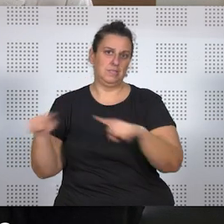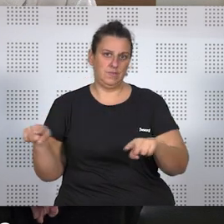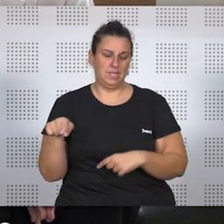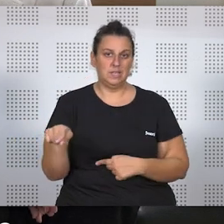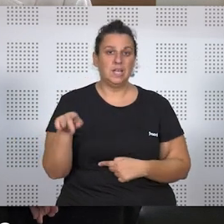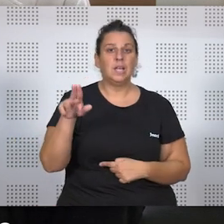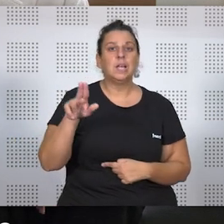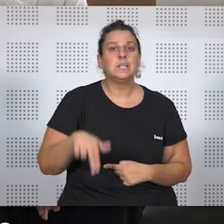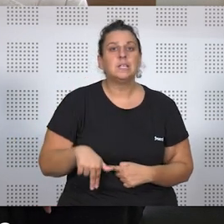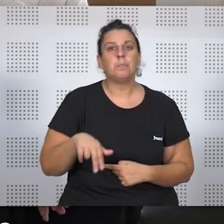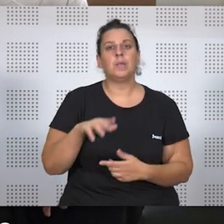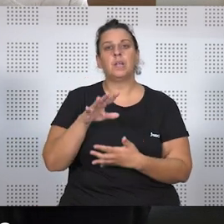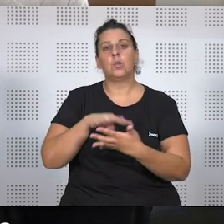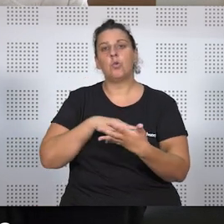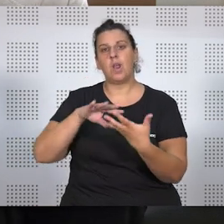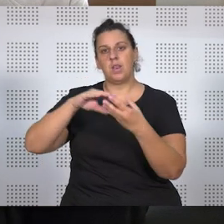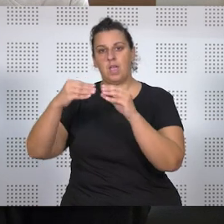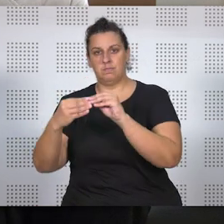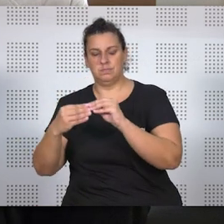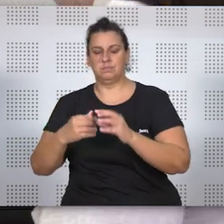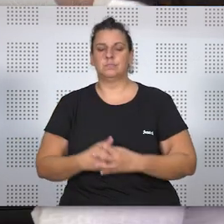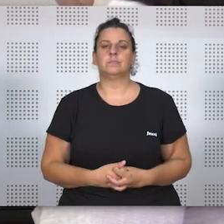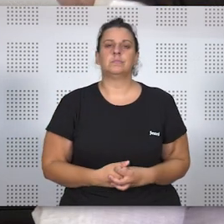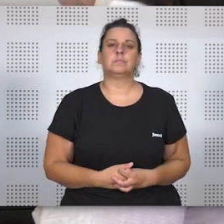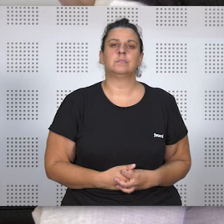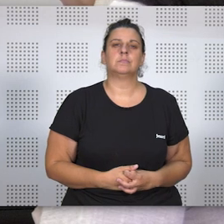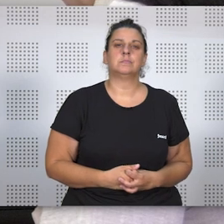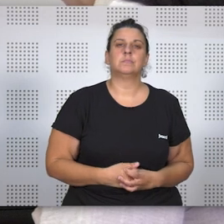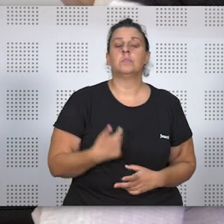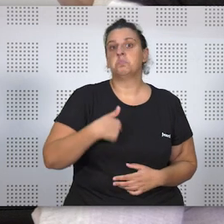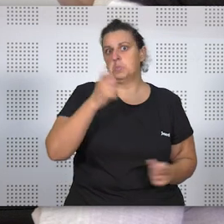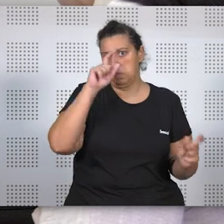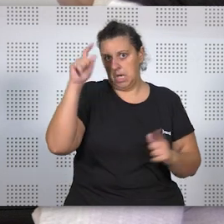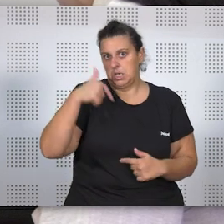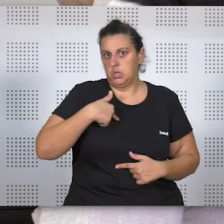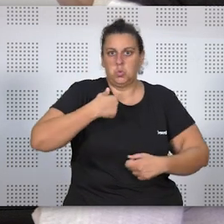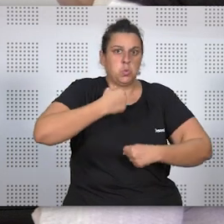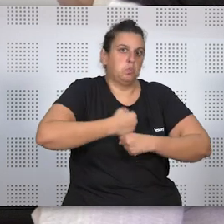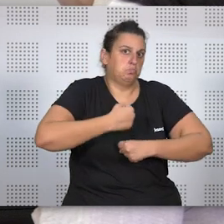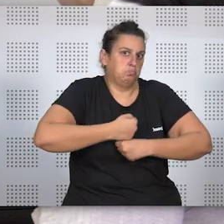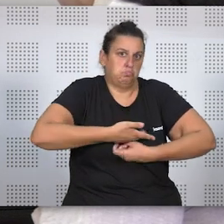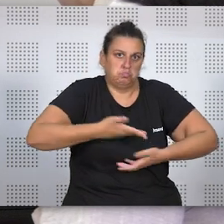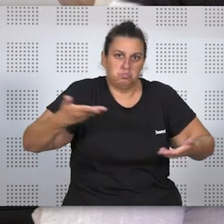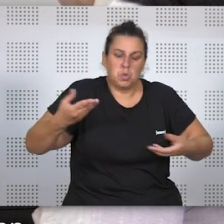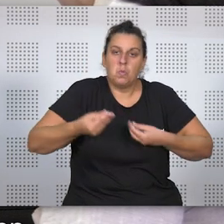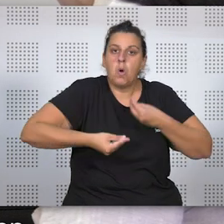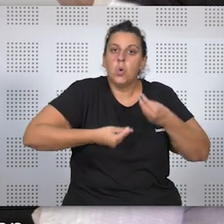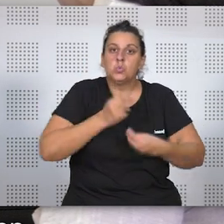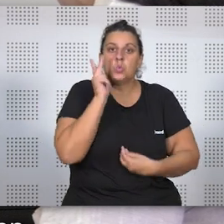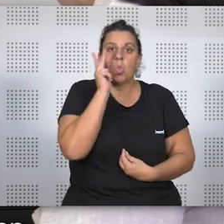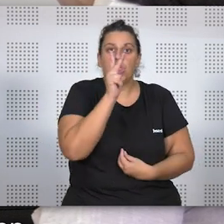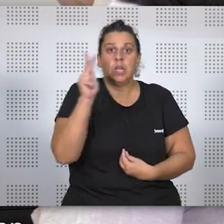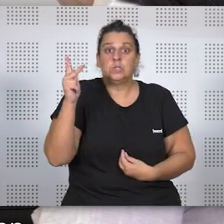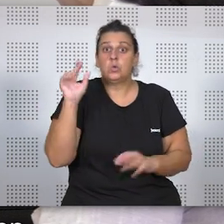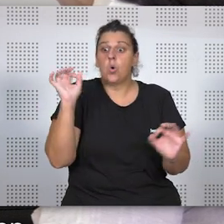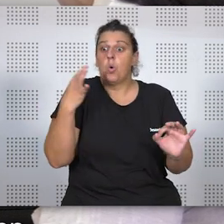establecer la concreción horaria resultante de la reducción. Bueno, imaginemos, yo soy un trabajador que ahora quiere hacer uso de alguno de estos tipos de derechos, o la misma